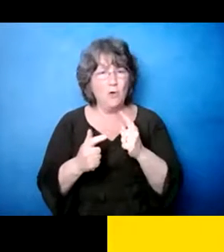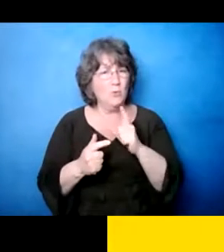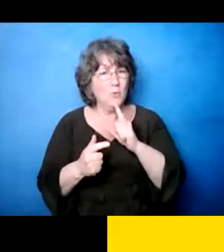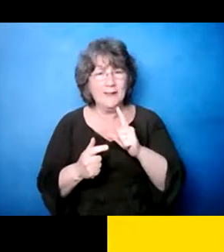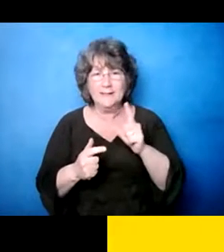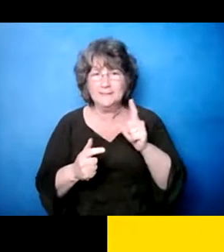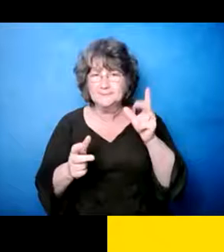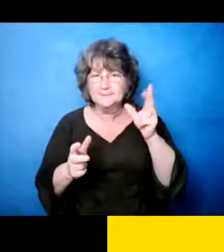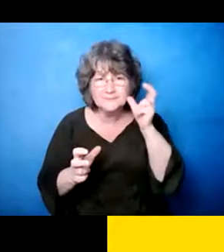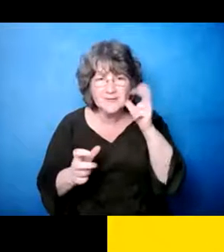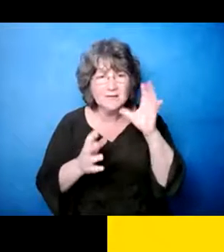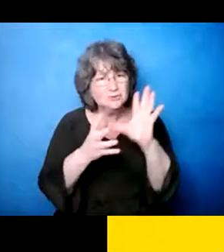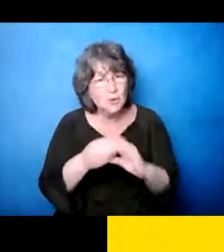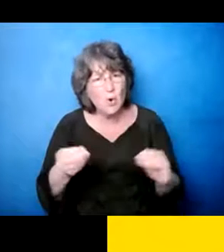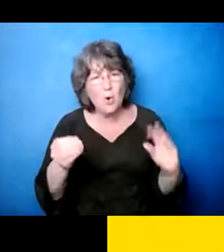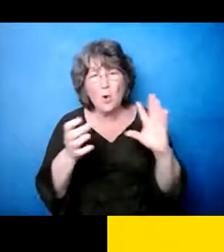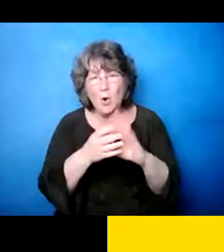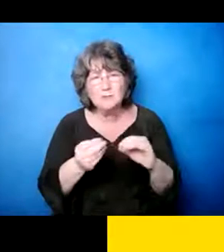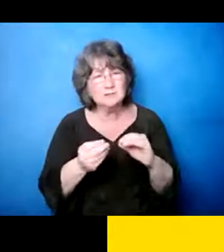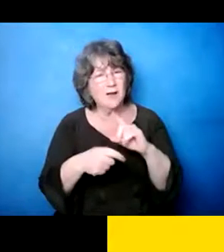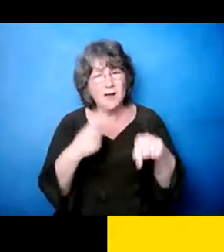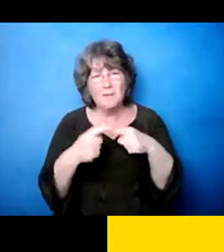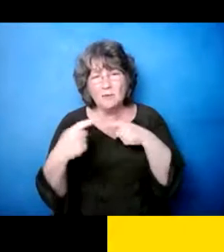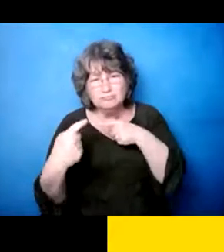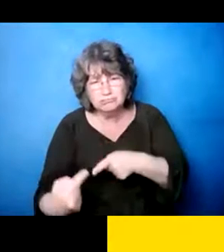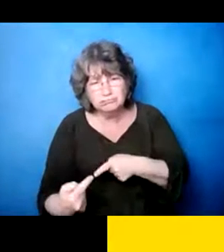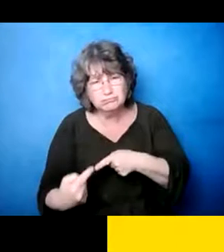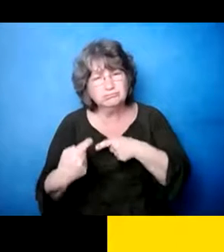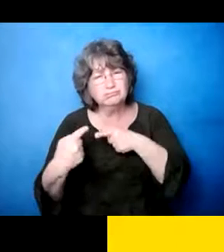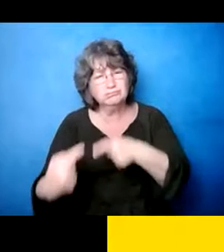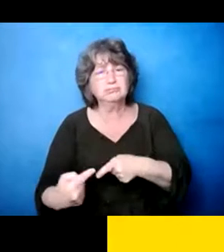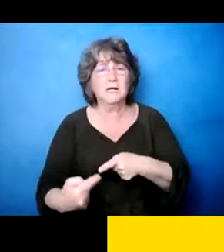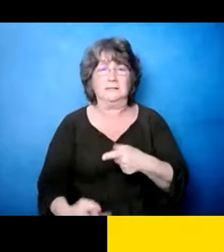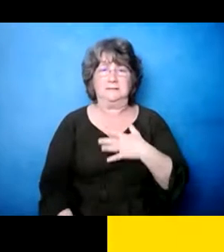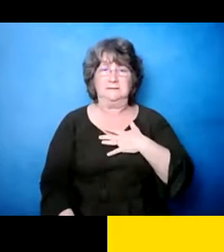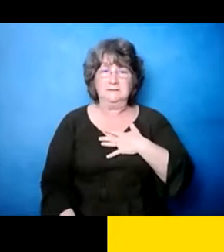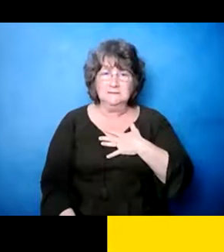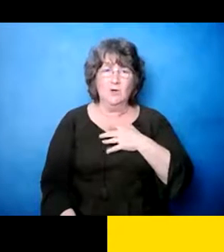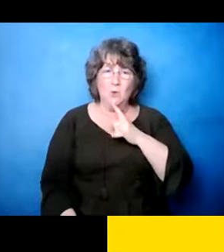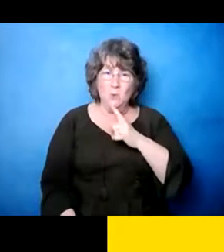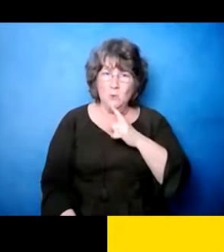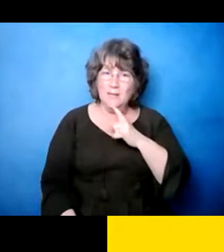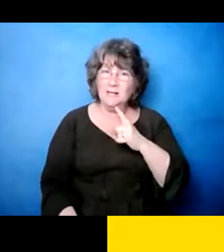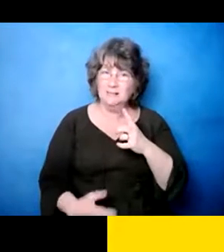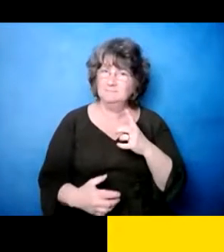eh, tener solamente eso, pero hasta el segundo, hasta cierto punto, hemos, eh,